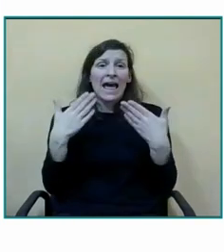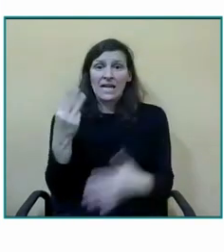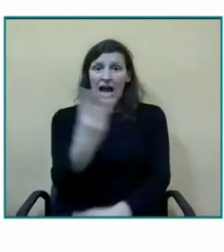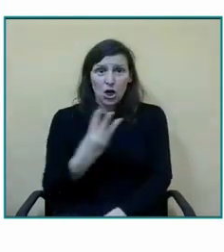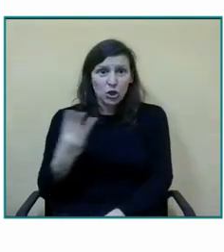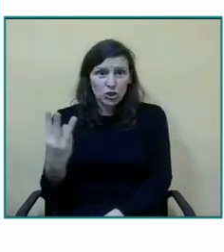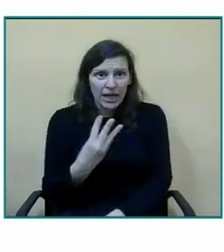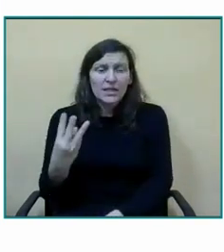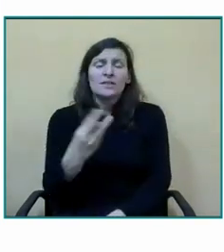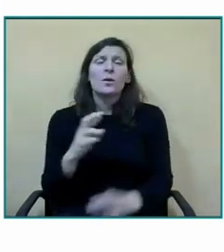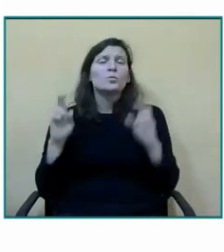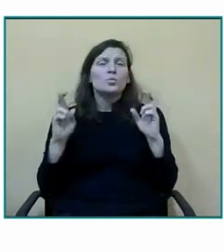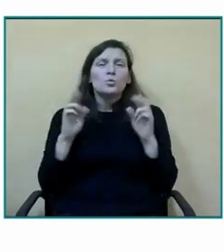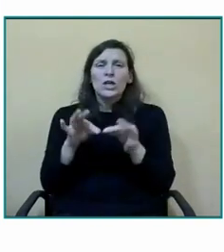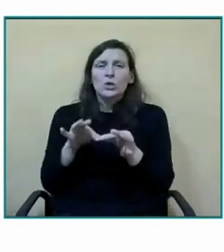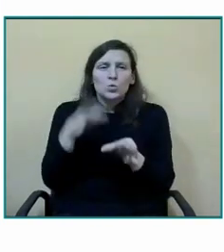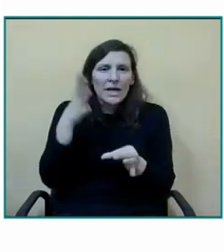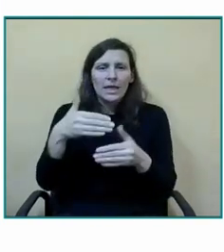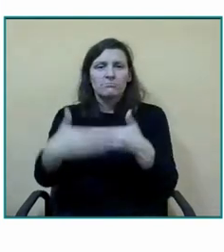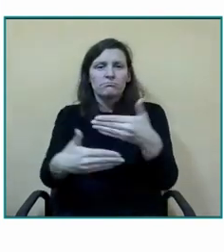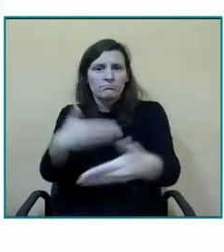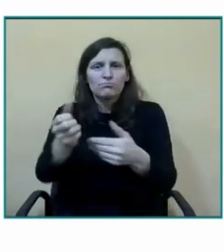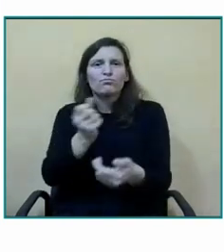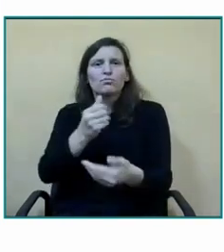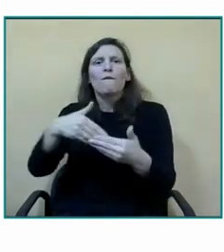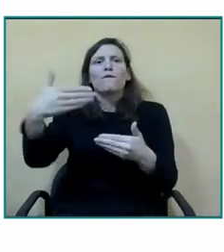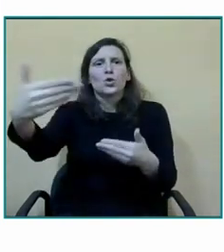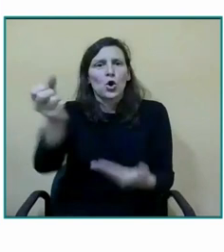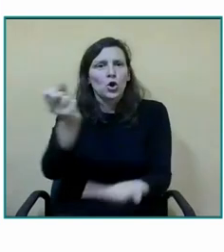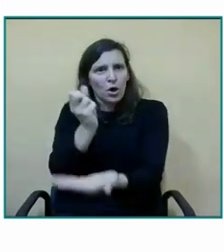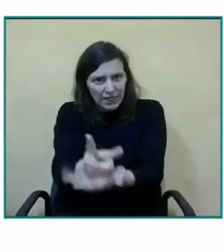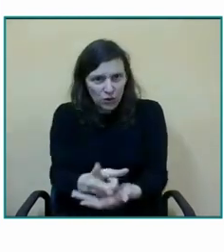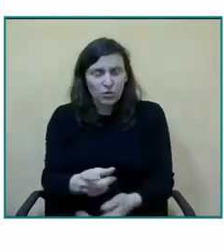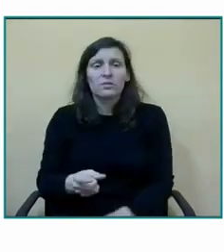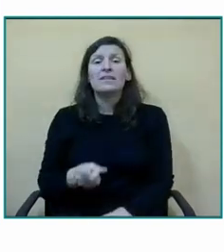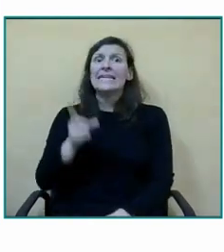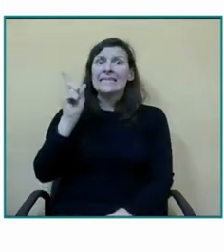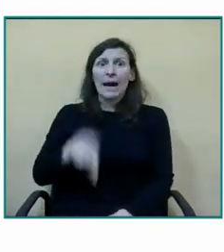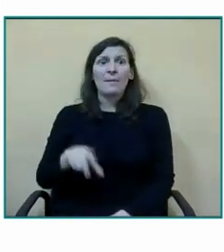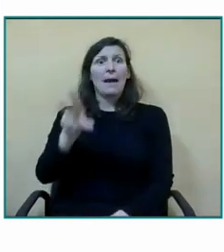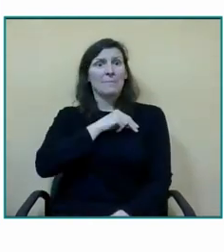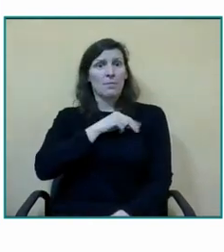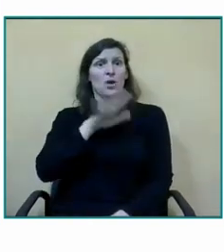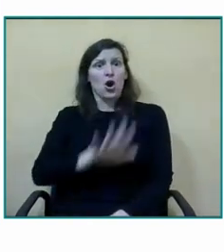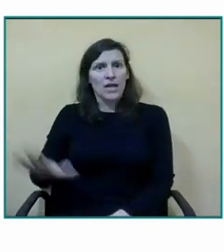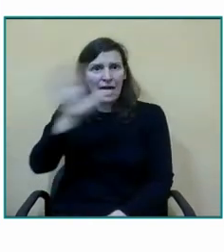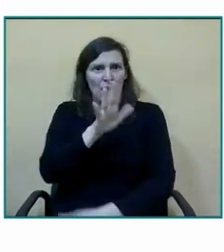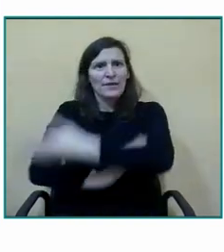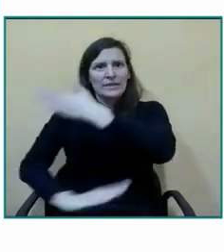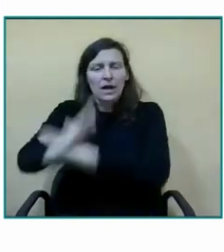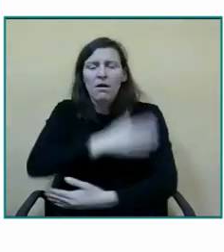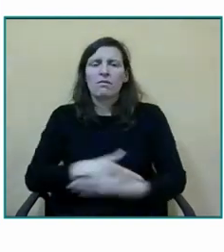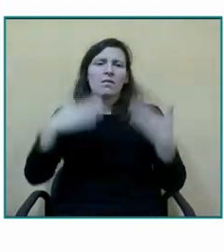travesía y felicitaciones también por el merecido premio Reina Sofía un placer